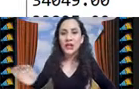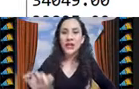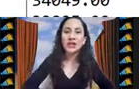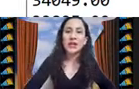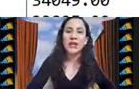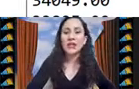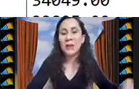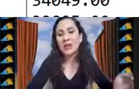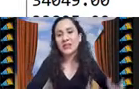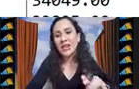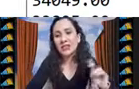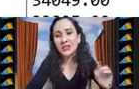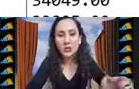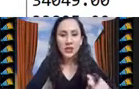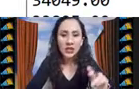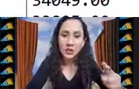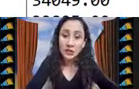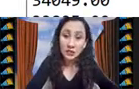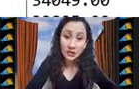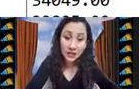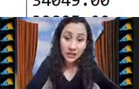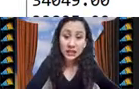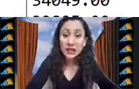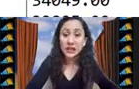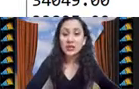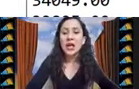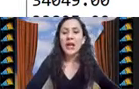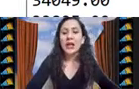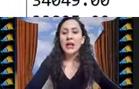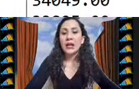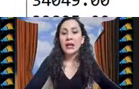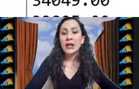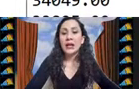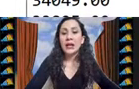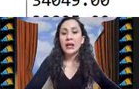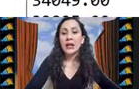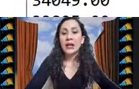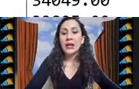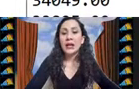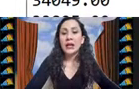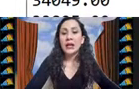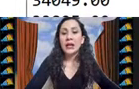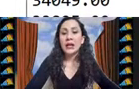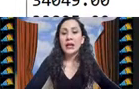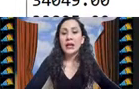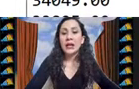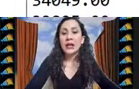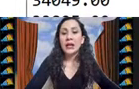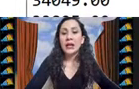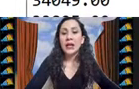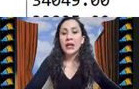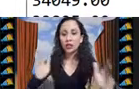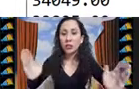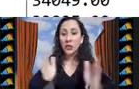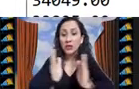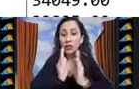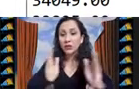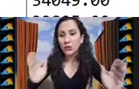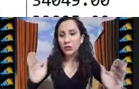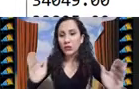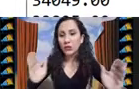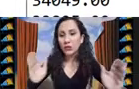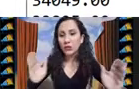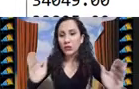objetos diferentes capacidades de contenedores diferentes y rangos en los que genero los pesos de los